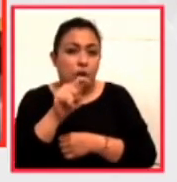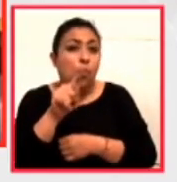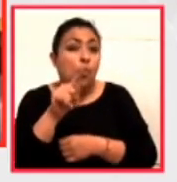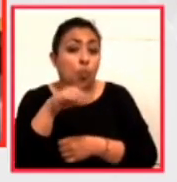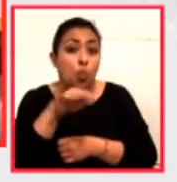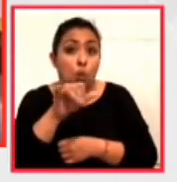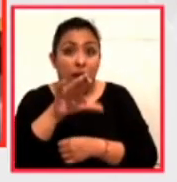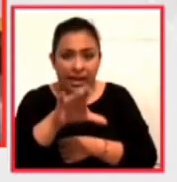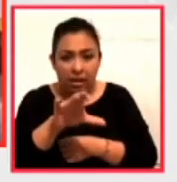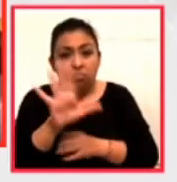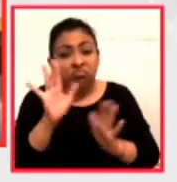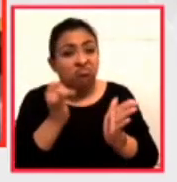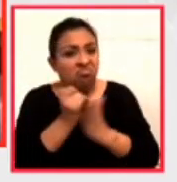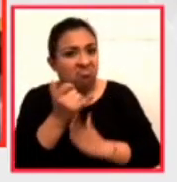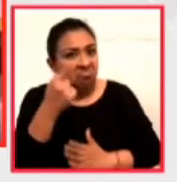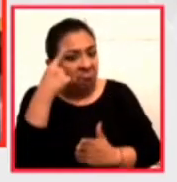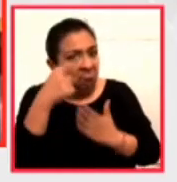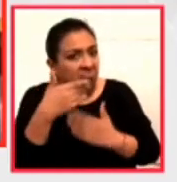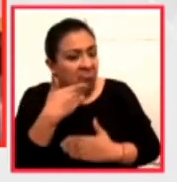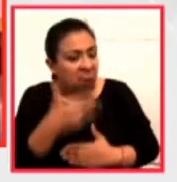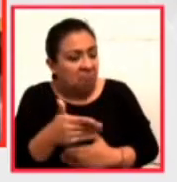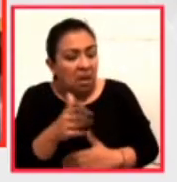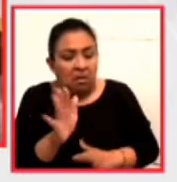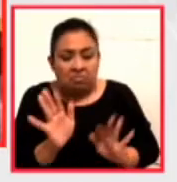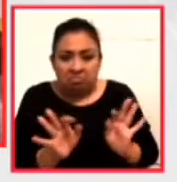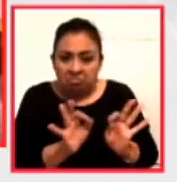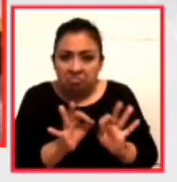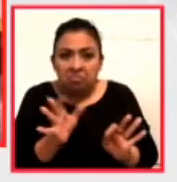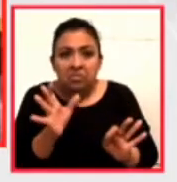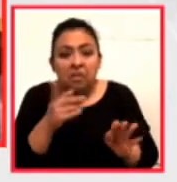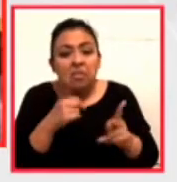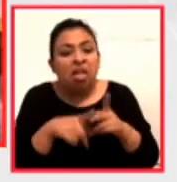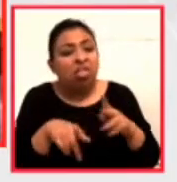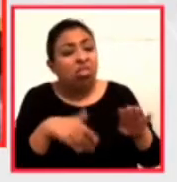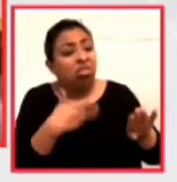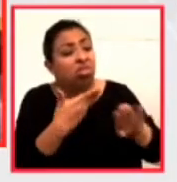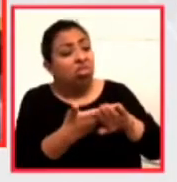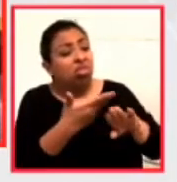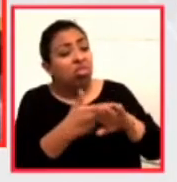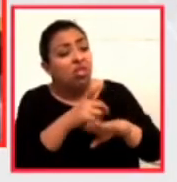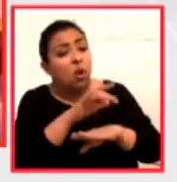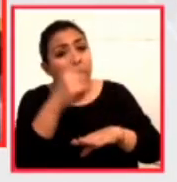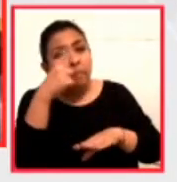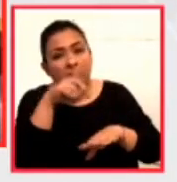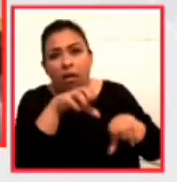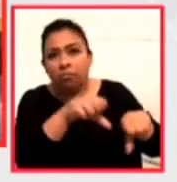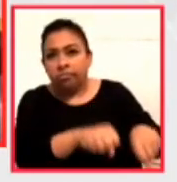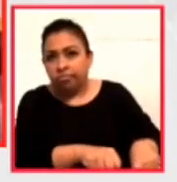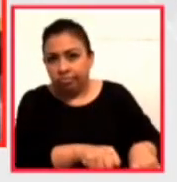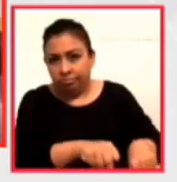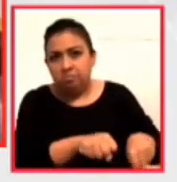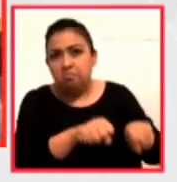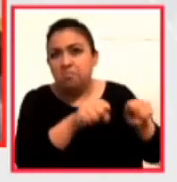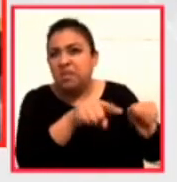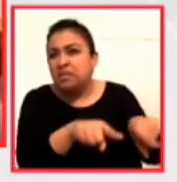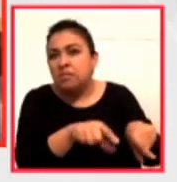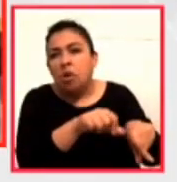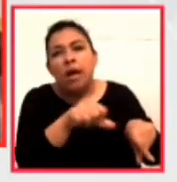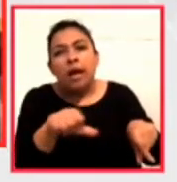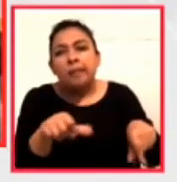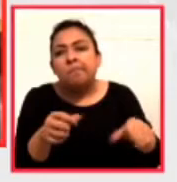la decisión, yo creo que muy brillante, de partir de este ataque de Lukács para evitarlo. En términos de,